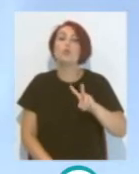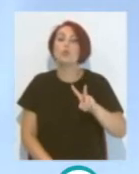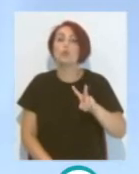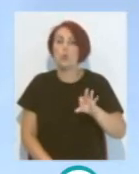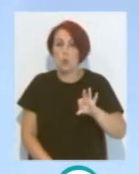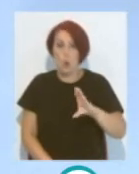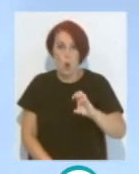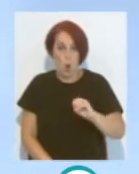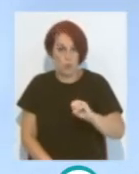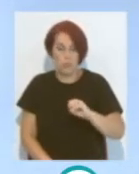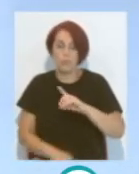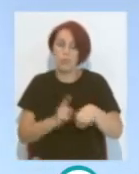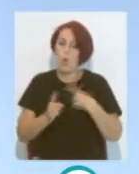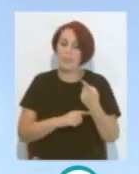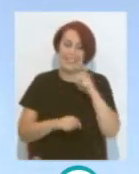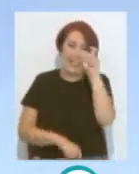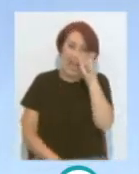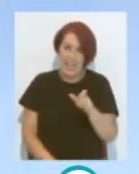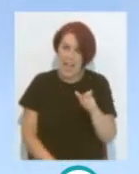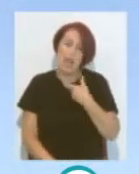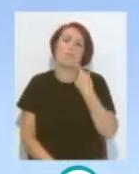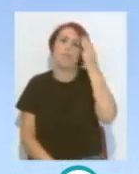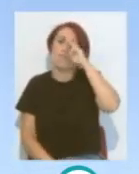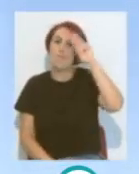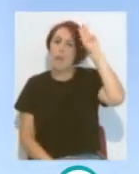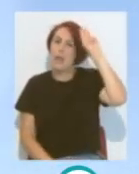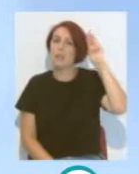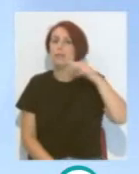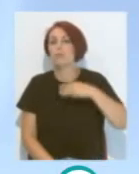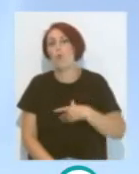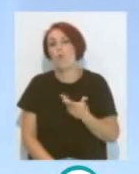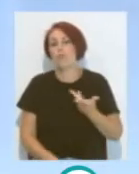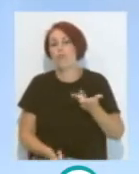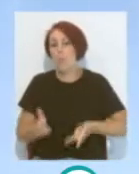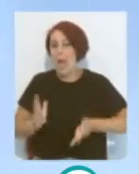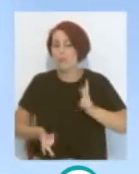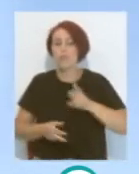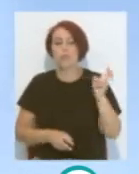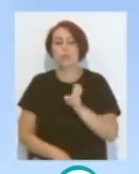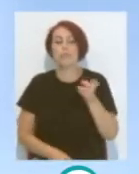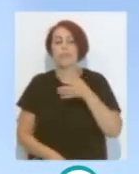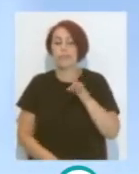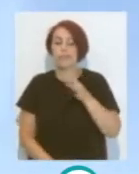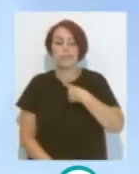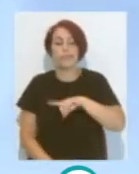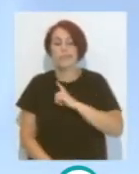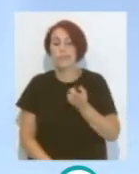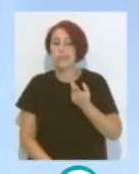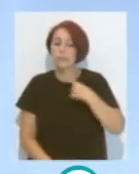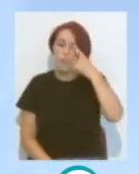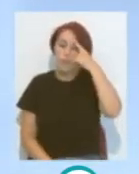Sí, sí El Etrusco ya vino después de Italia Y de México Pero bueno La verdad que nosotros nos quedamos Con